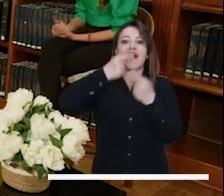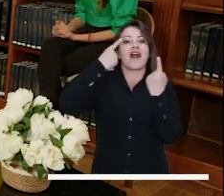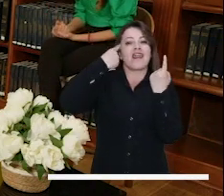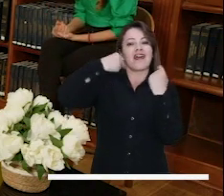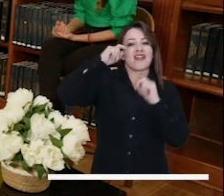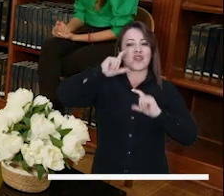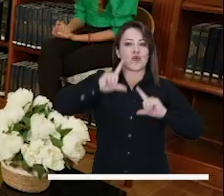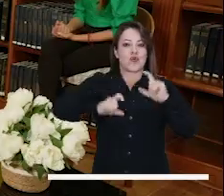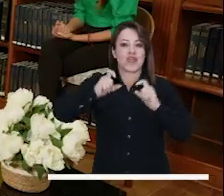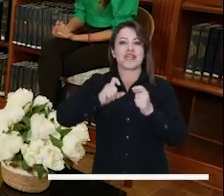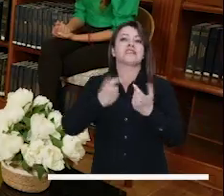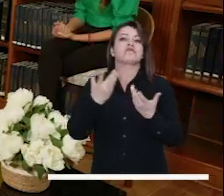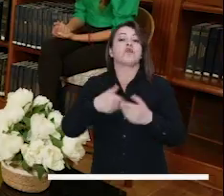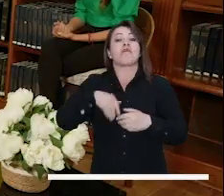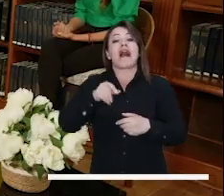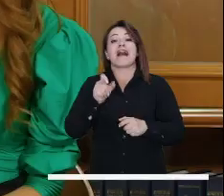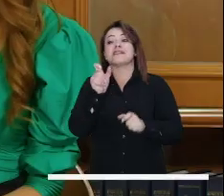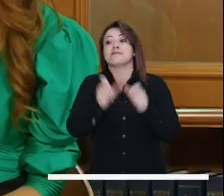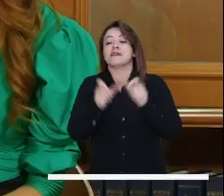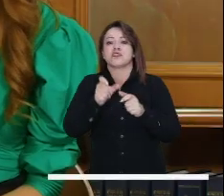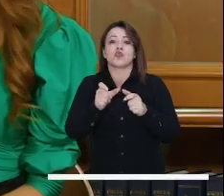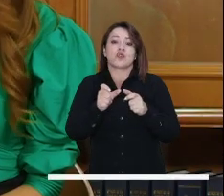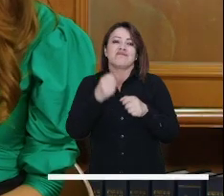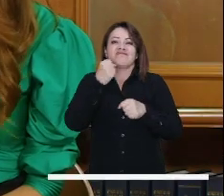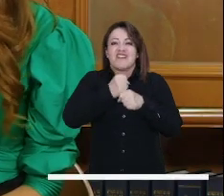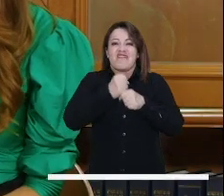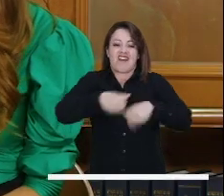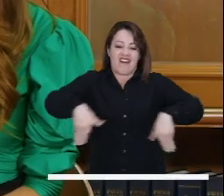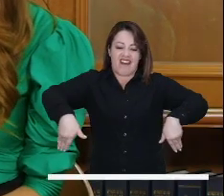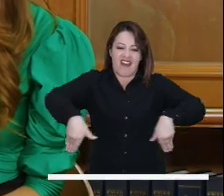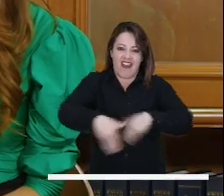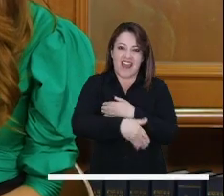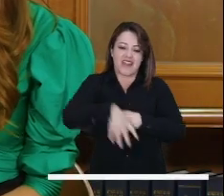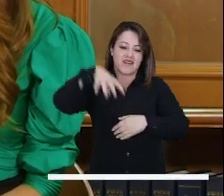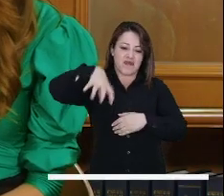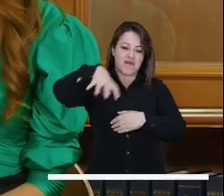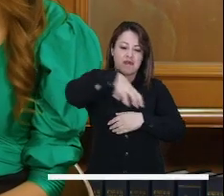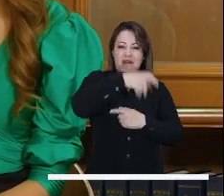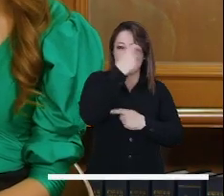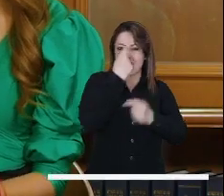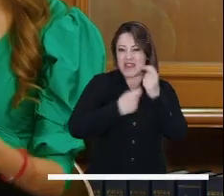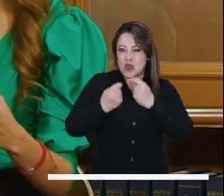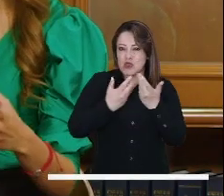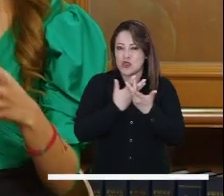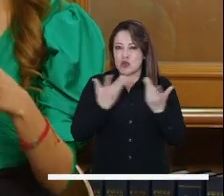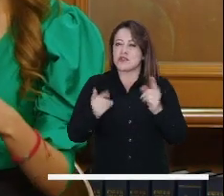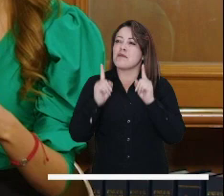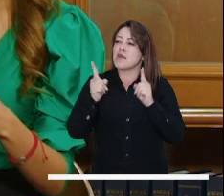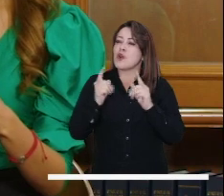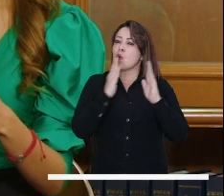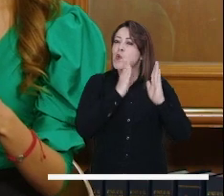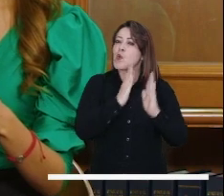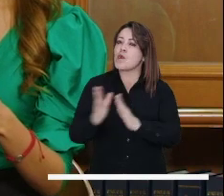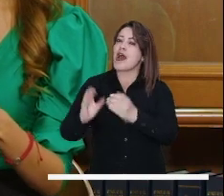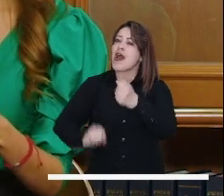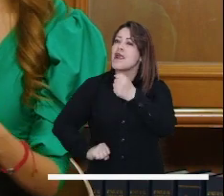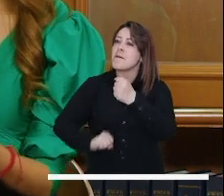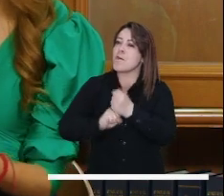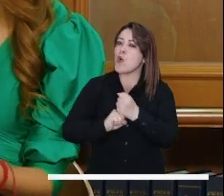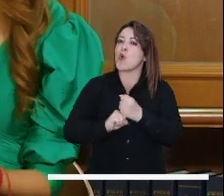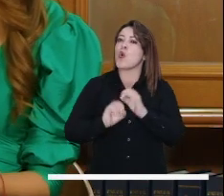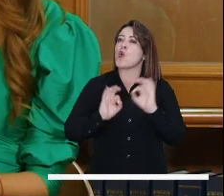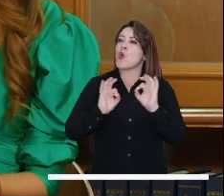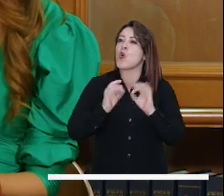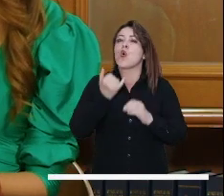trabajan en torno también al turismo en Bogotá, entre ellos los vendedores informales. Conseja, ¿le existe de pronto algún plan donde ellos